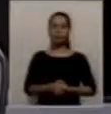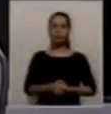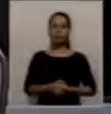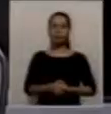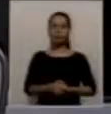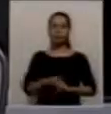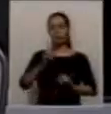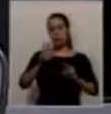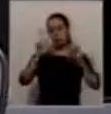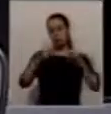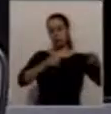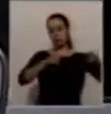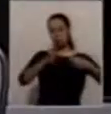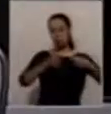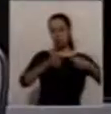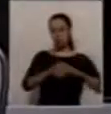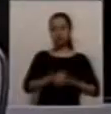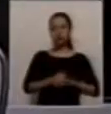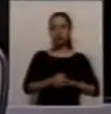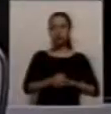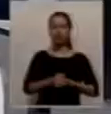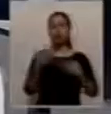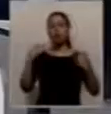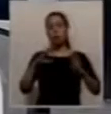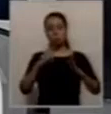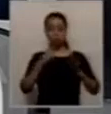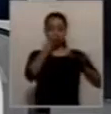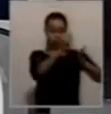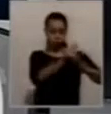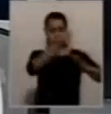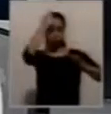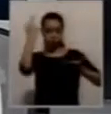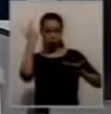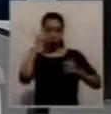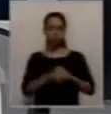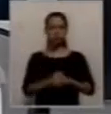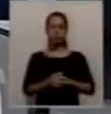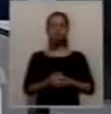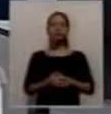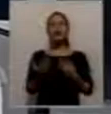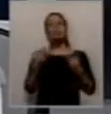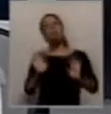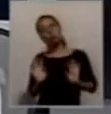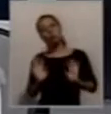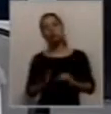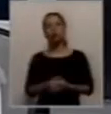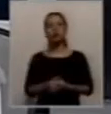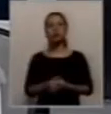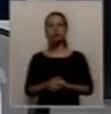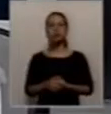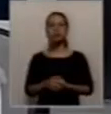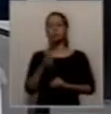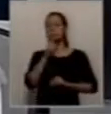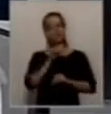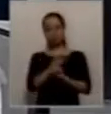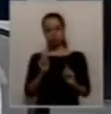¿Reprecuciones políticas sin lugar a dos de los temas más importantes? Es como poder, eso después lo decidirá la gente, yo creo que desde lo técnico nos parece que no es así,